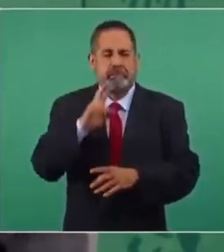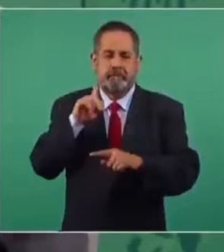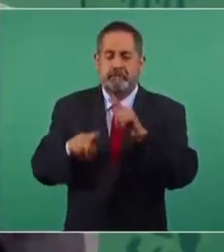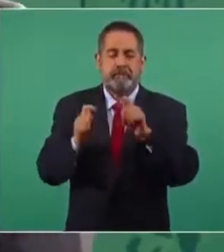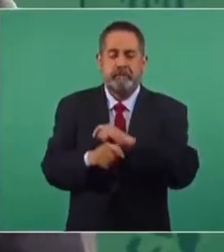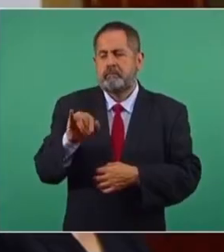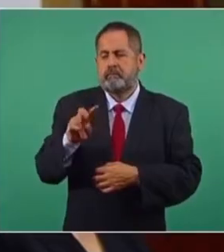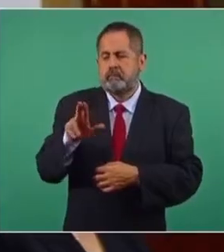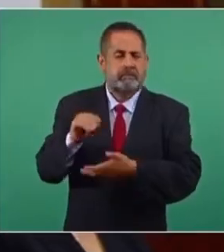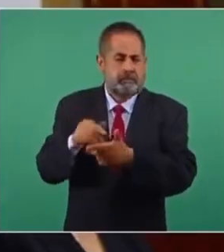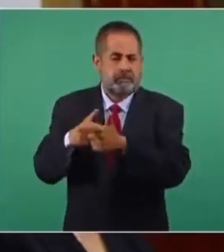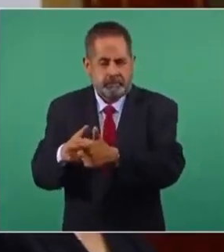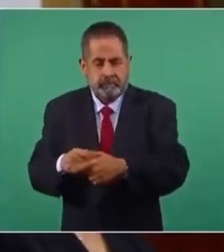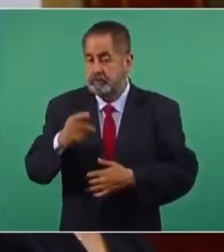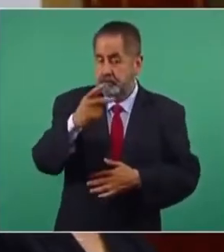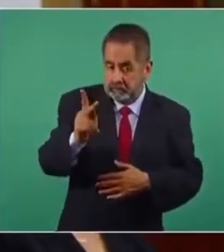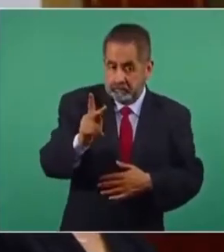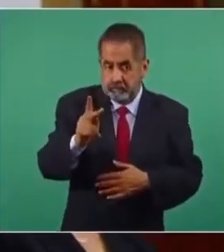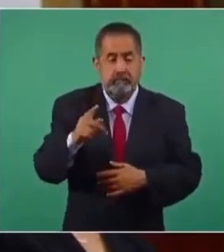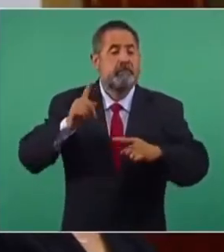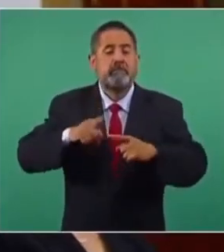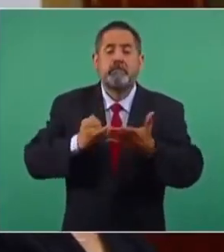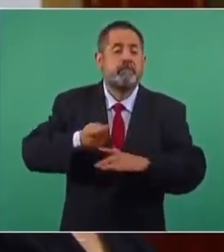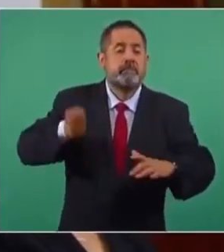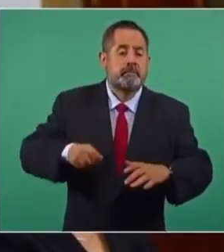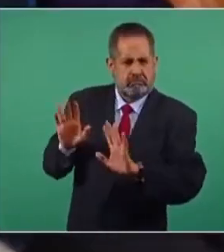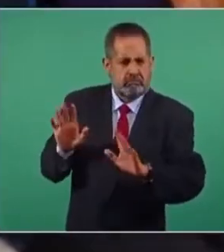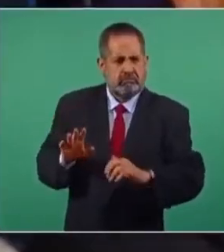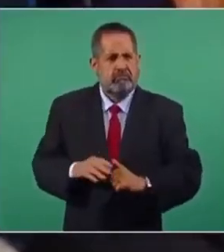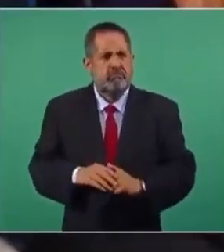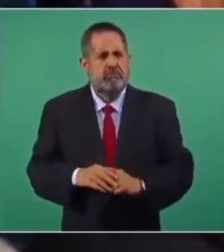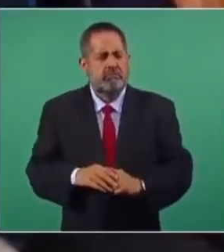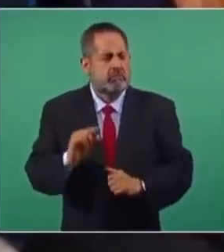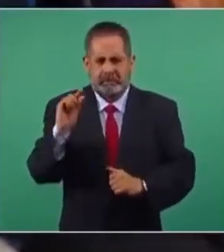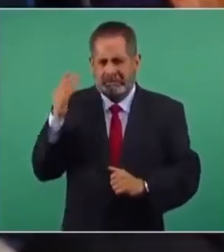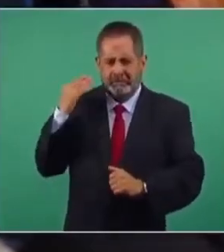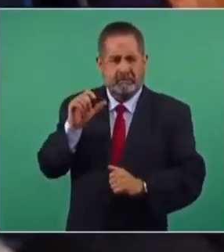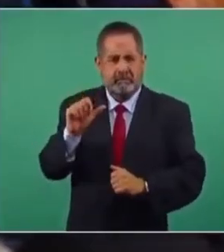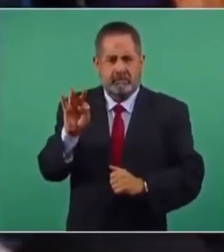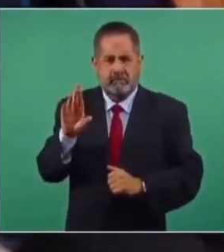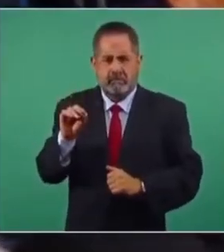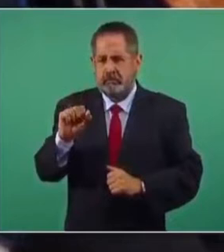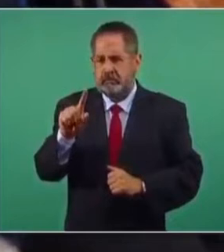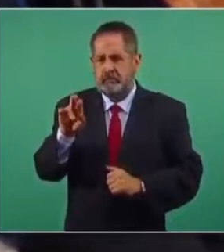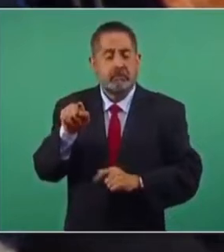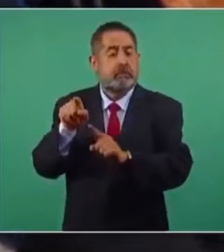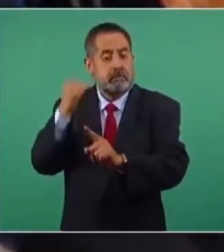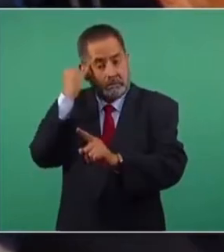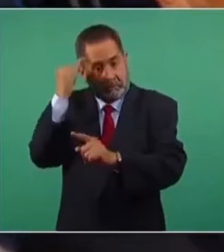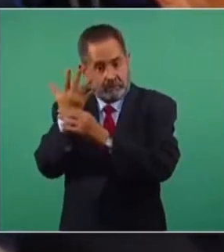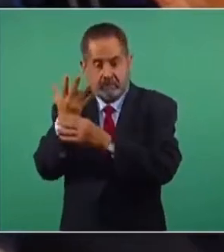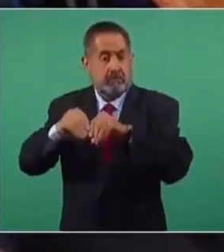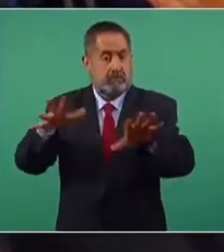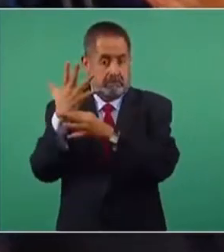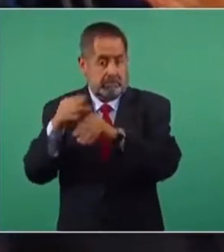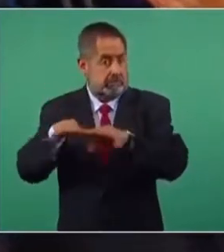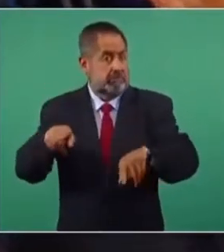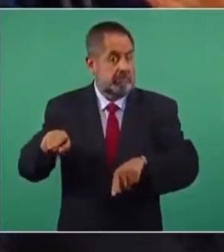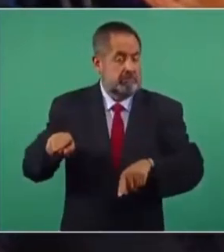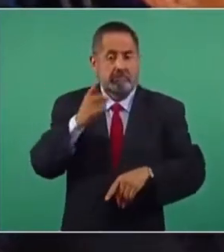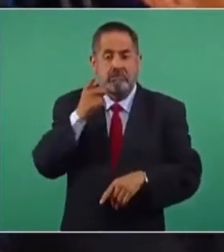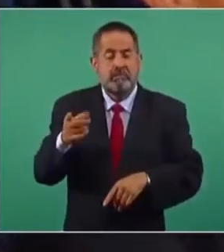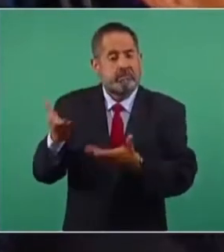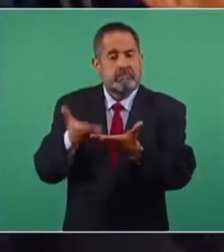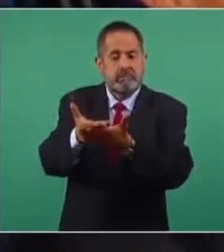Suprema Corte del Derecho. Sin embargo, esto lo va a resolver el propio Poder Judicial. Hace un rato Arturo Saldívar sacó un comunicado y está diciendo que